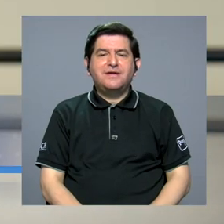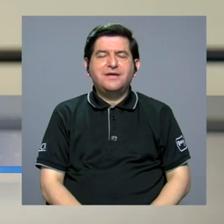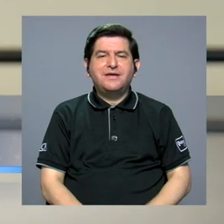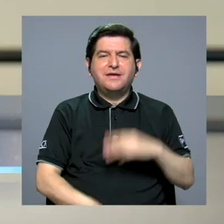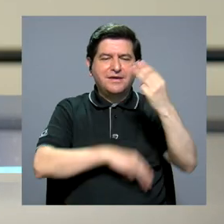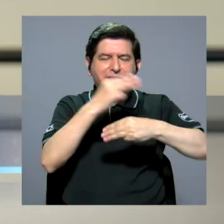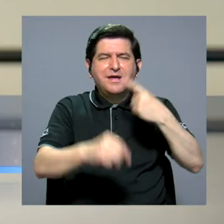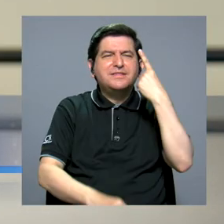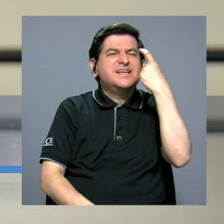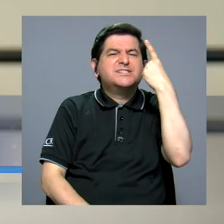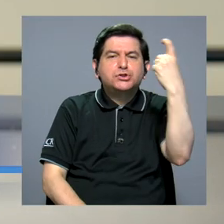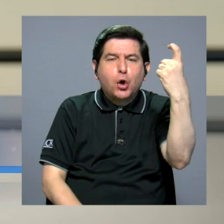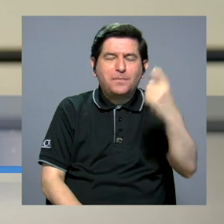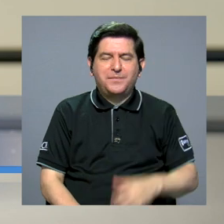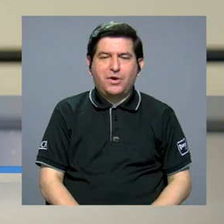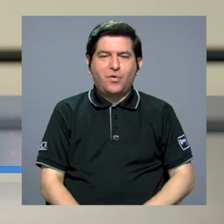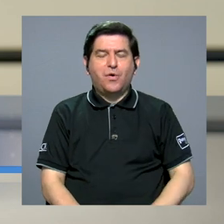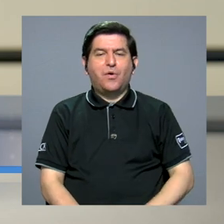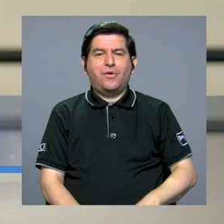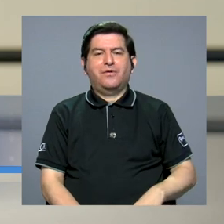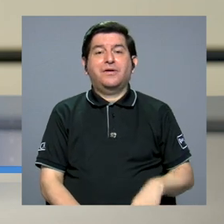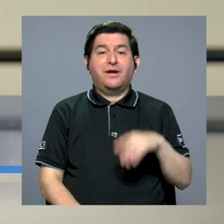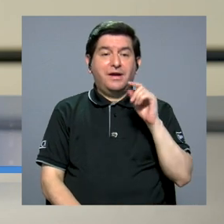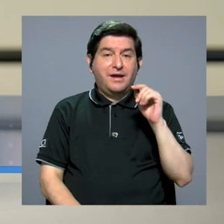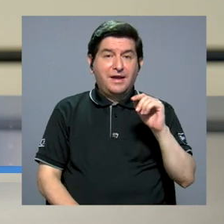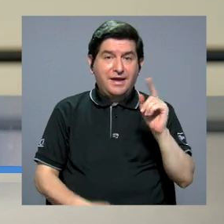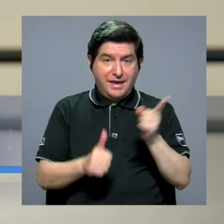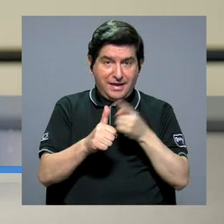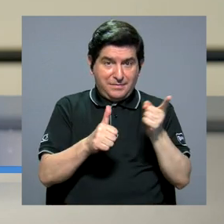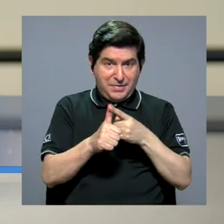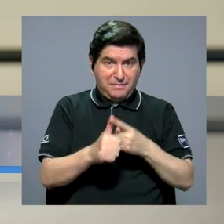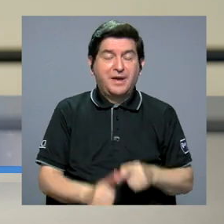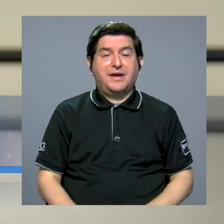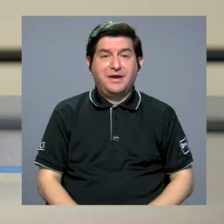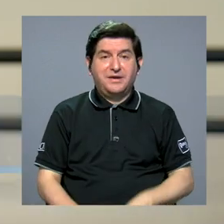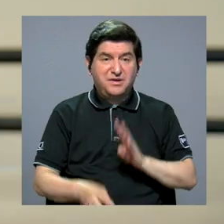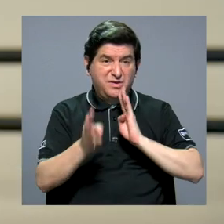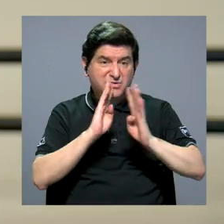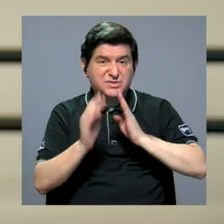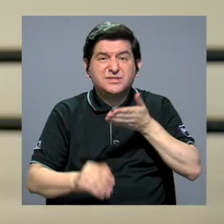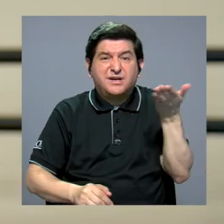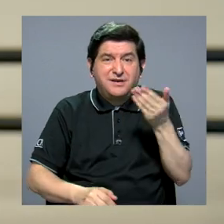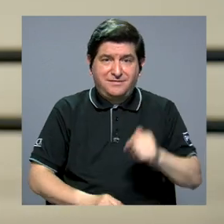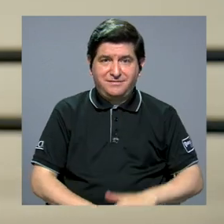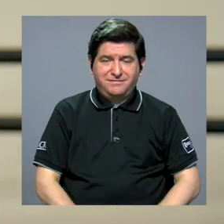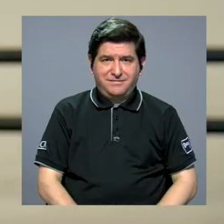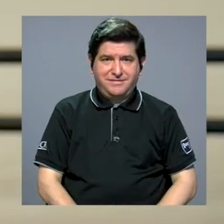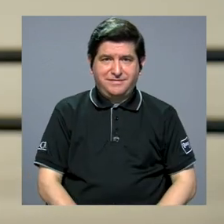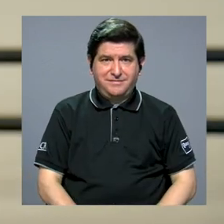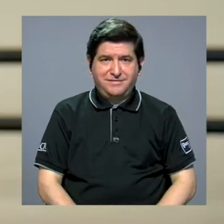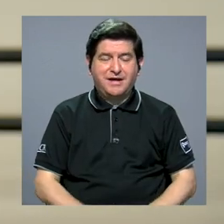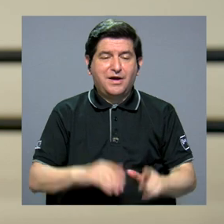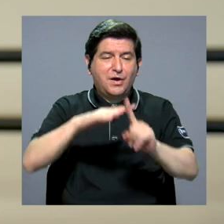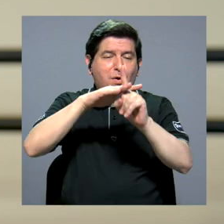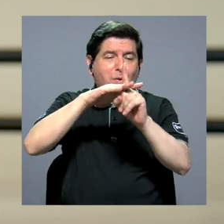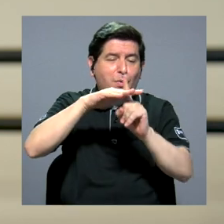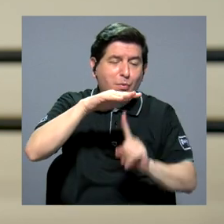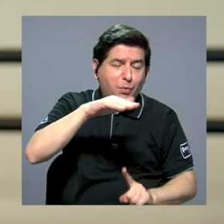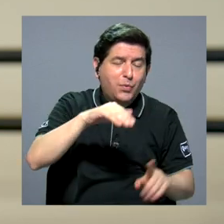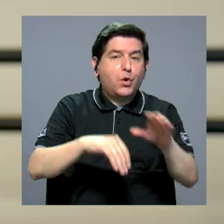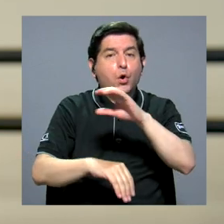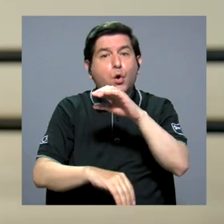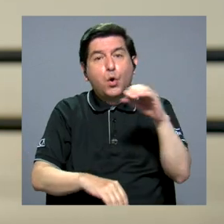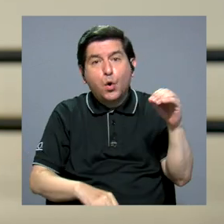Gutiérrez. Ausencias es una coreografía que trata sobre precisamente eso, la desaparición o